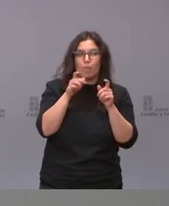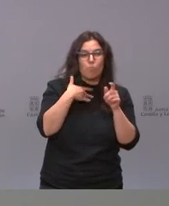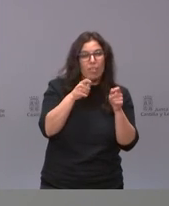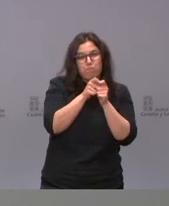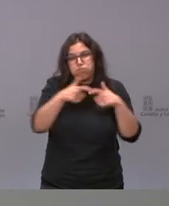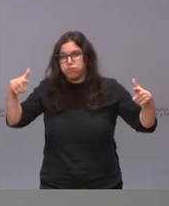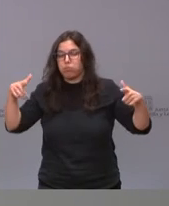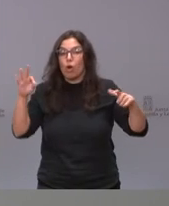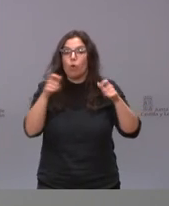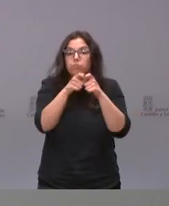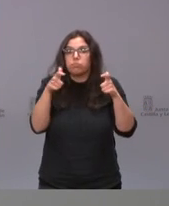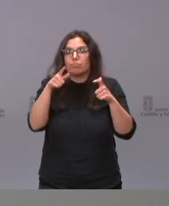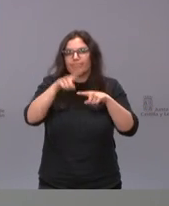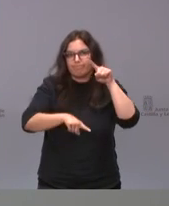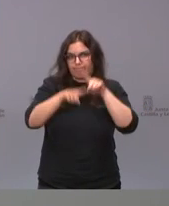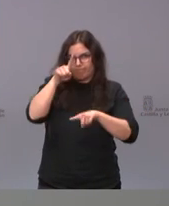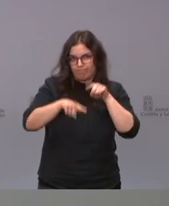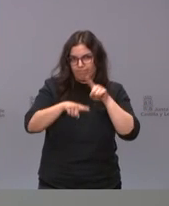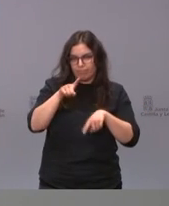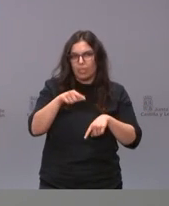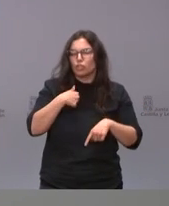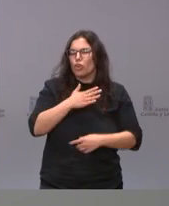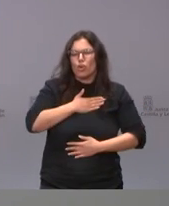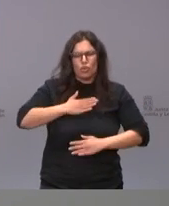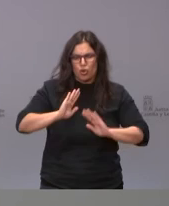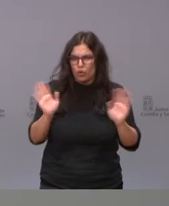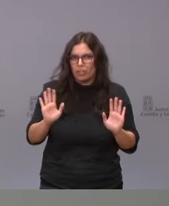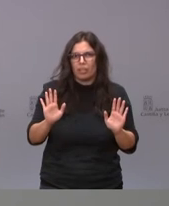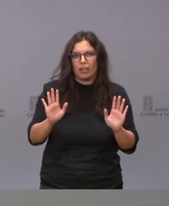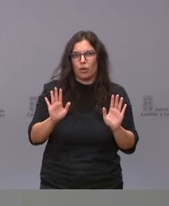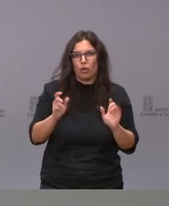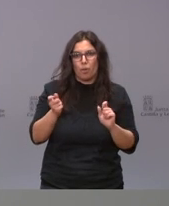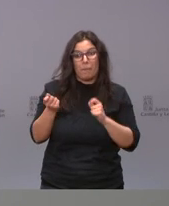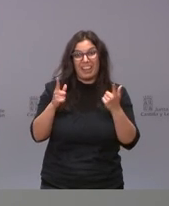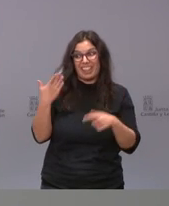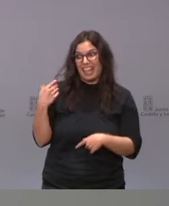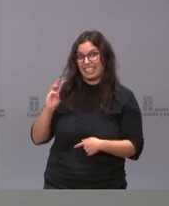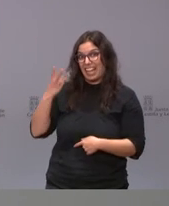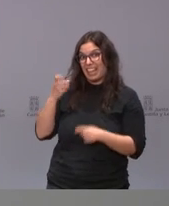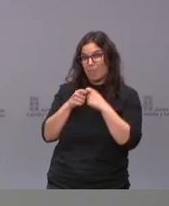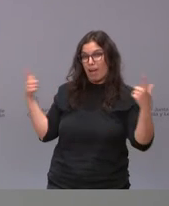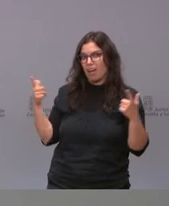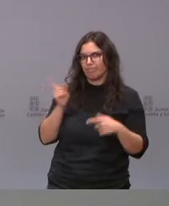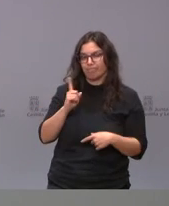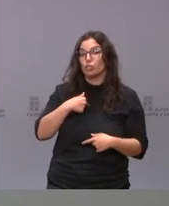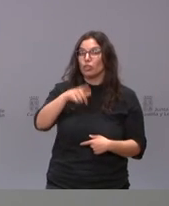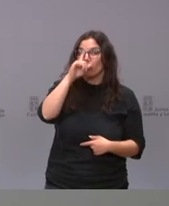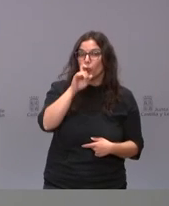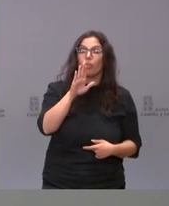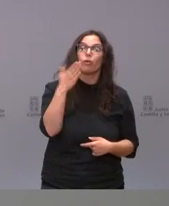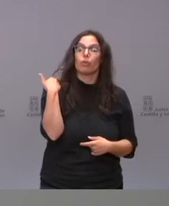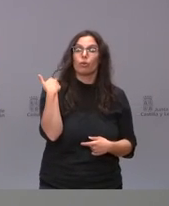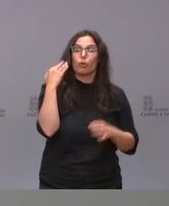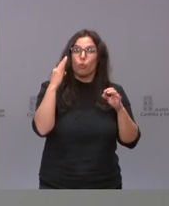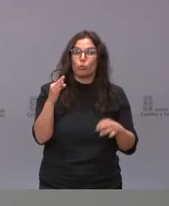tener esta cuarta ola desde luego lo que no quiero de ninguna de las maneras es que se parezca a la tercera ola en la que le recuerdo que en la